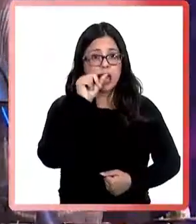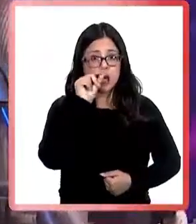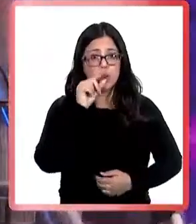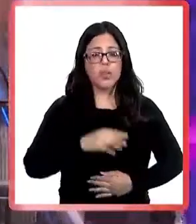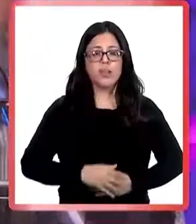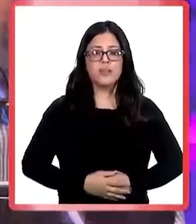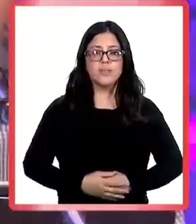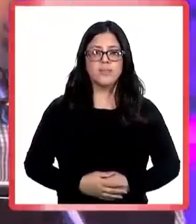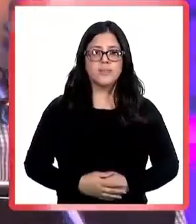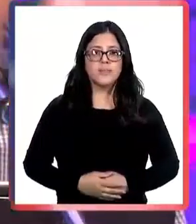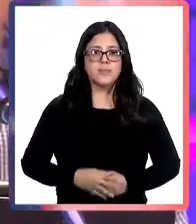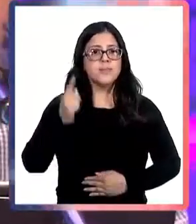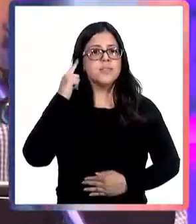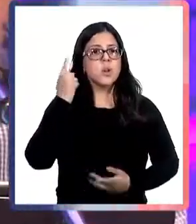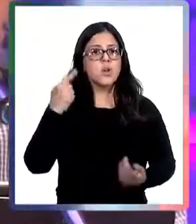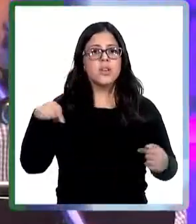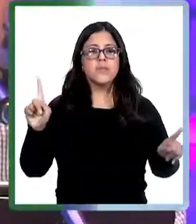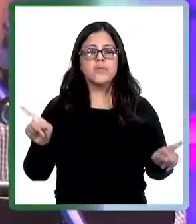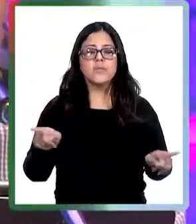octubre